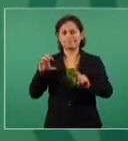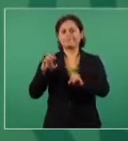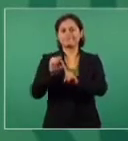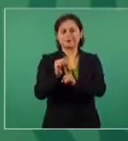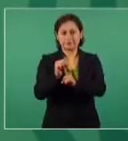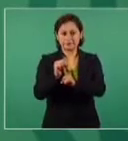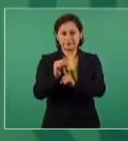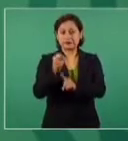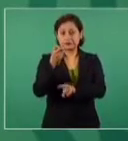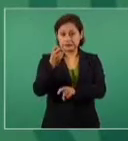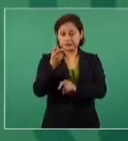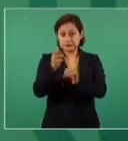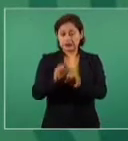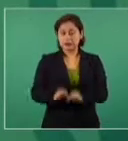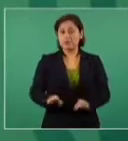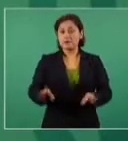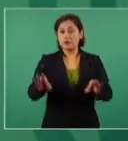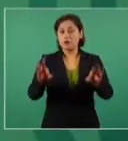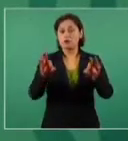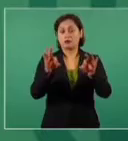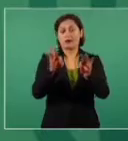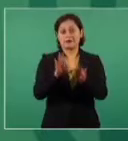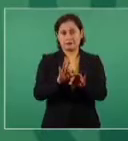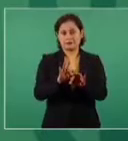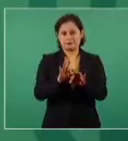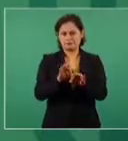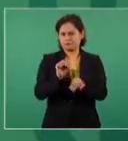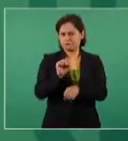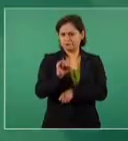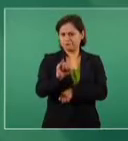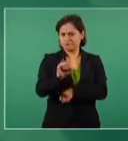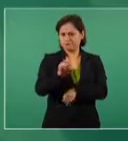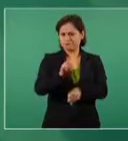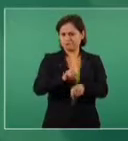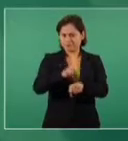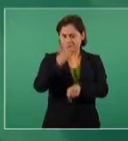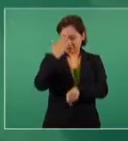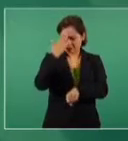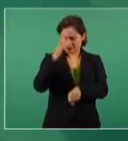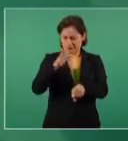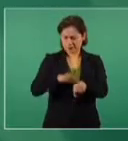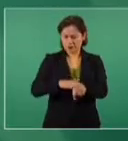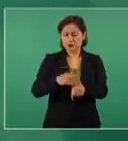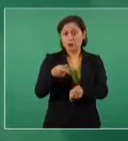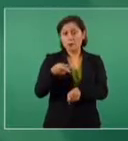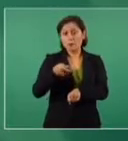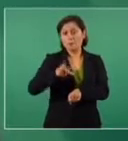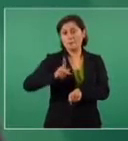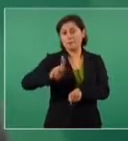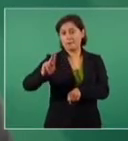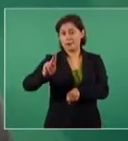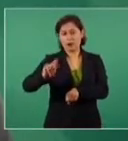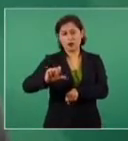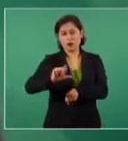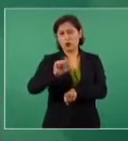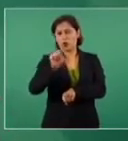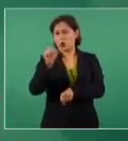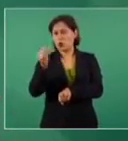es igual de importante y a lo mejor de más trascendencia, de más profundidad,